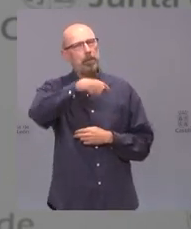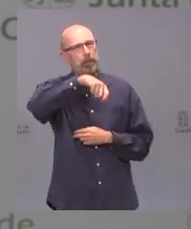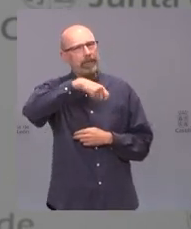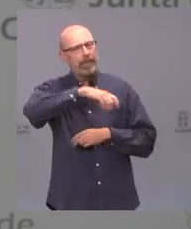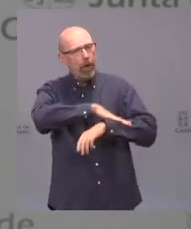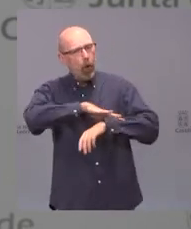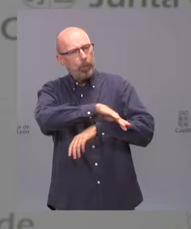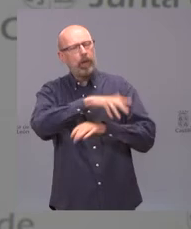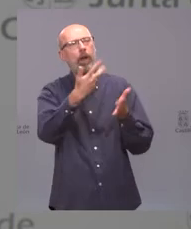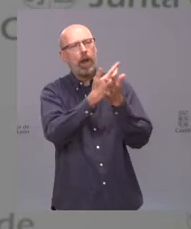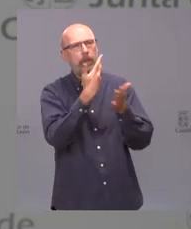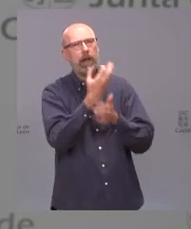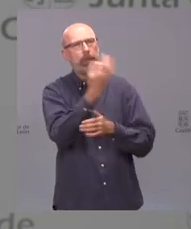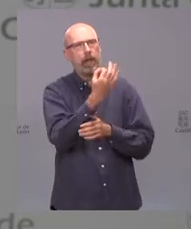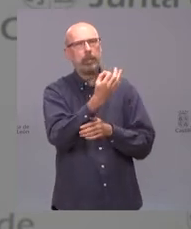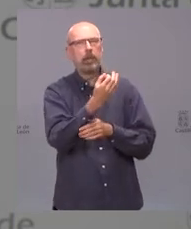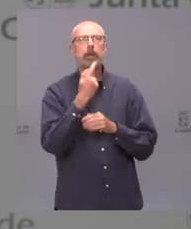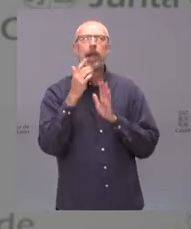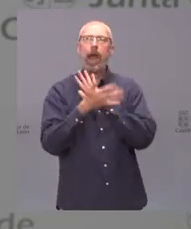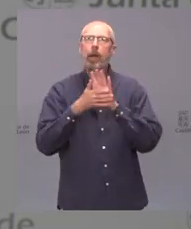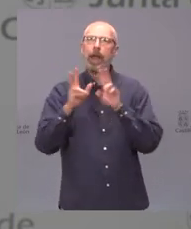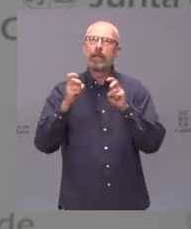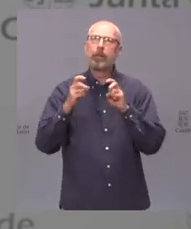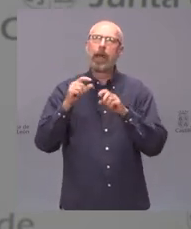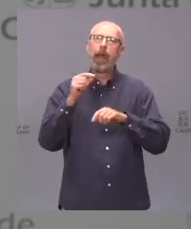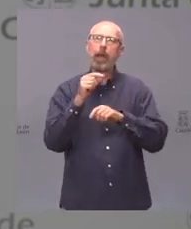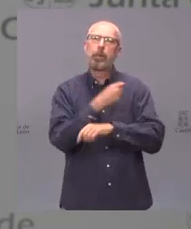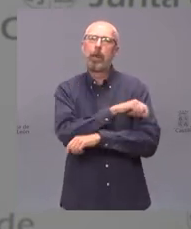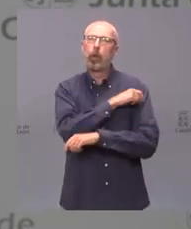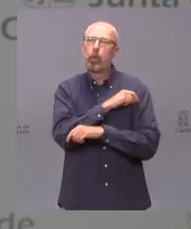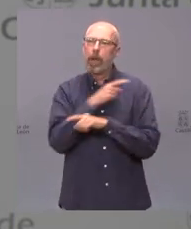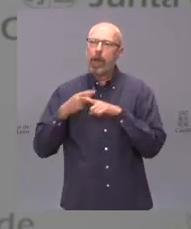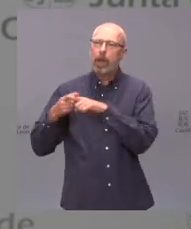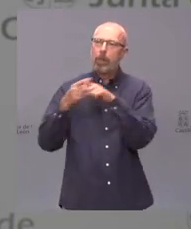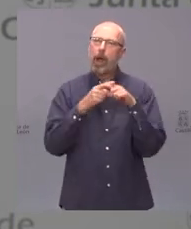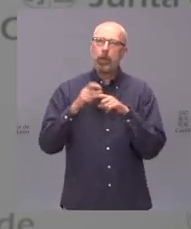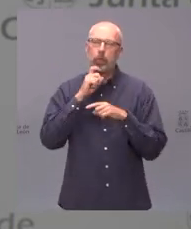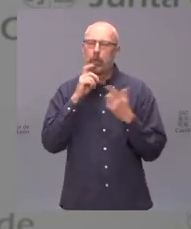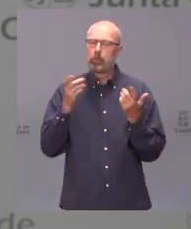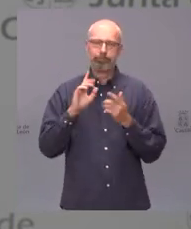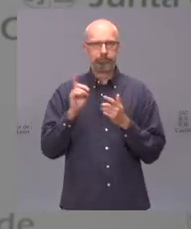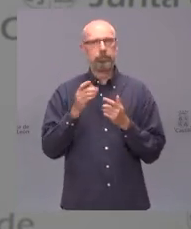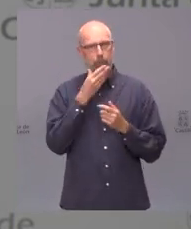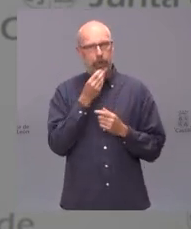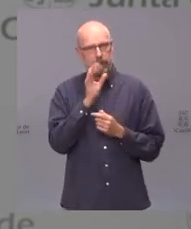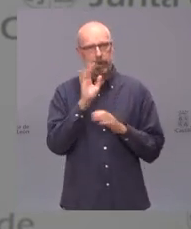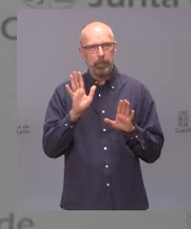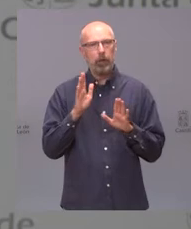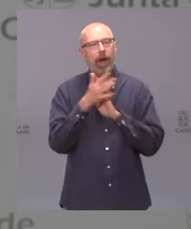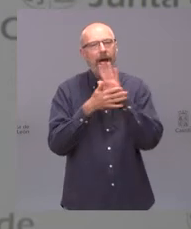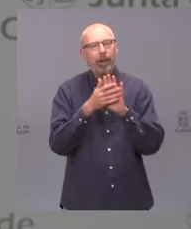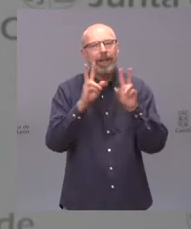no sólo hablar del reparto de vacunas que es algo pues bonito me gustaría que hablara también de cómo se van a seguir